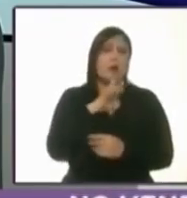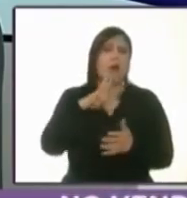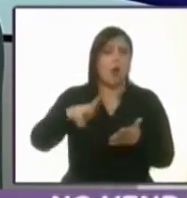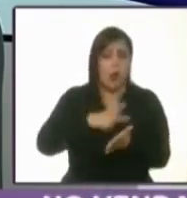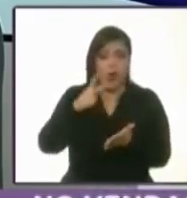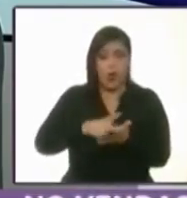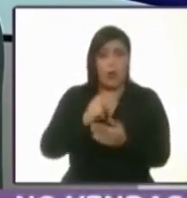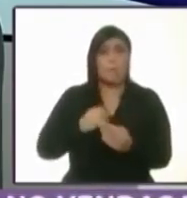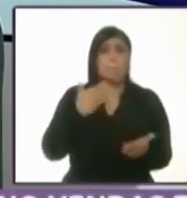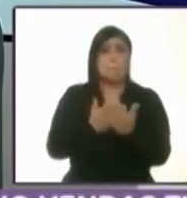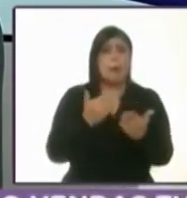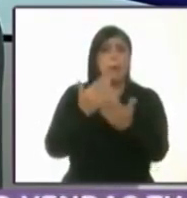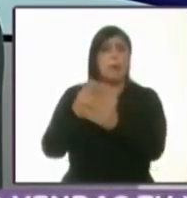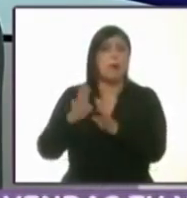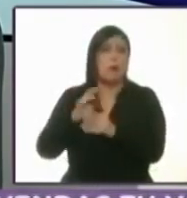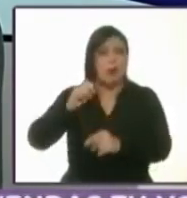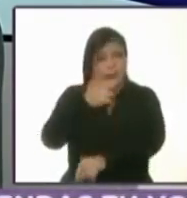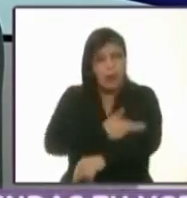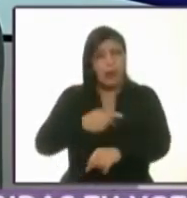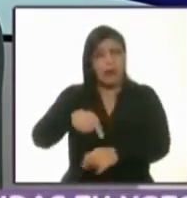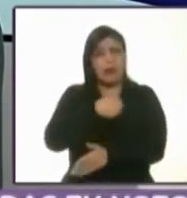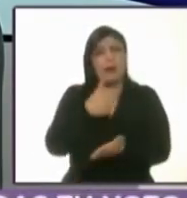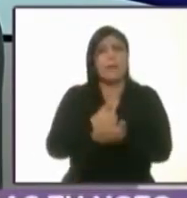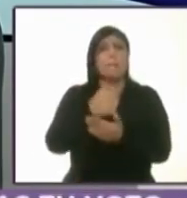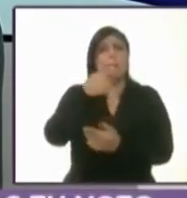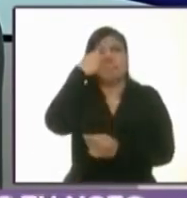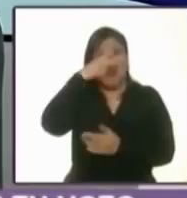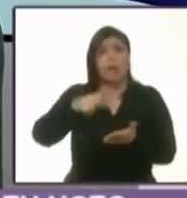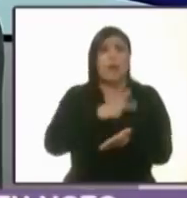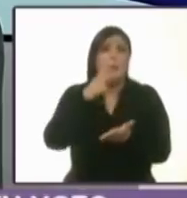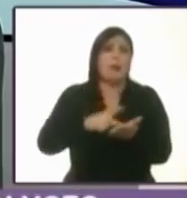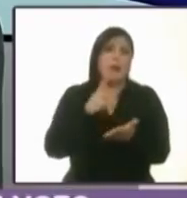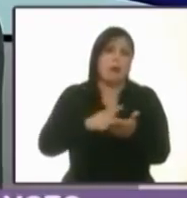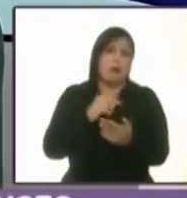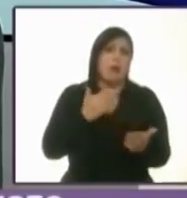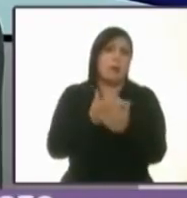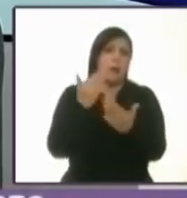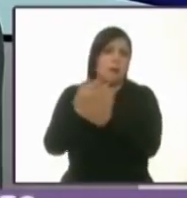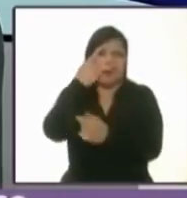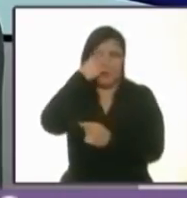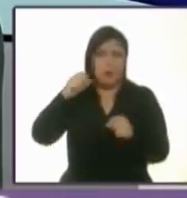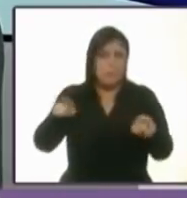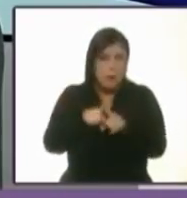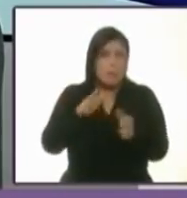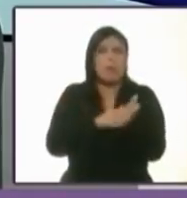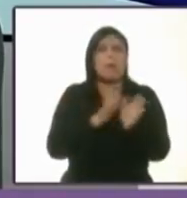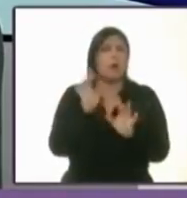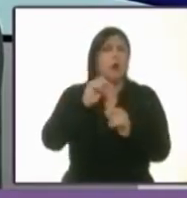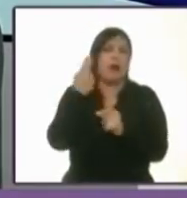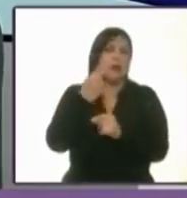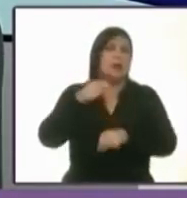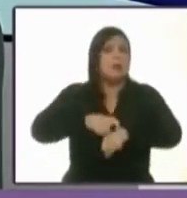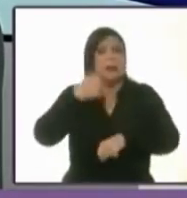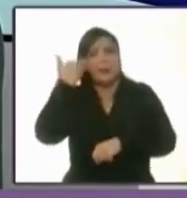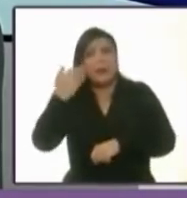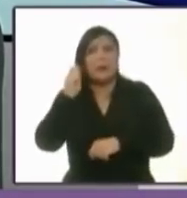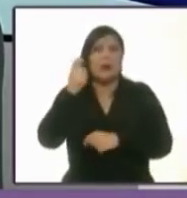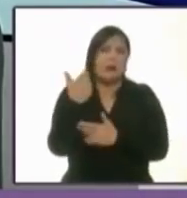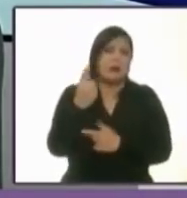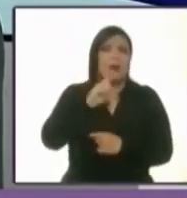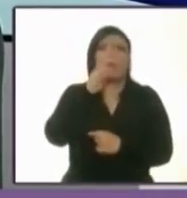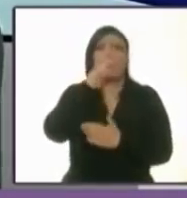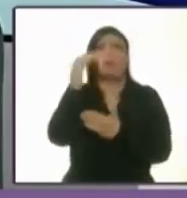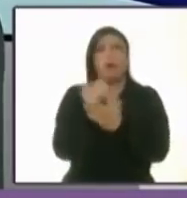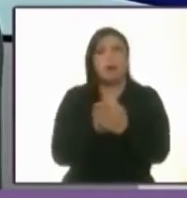documentos cada vez que se realiza un trámite en la Ciudad de México. Esto nos implica tiempo y dinero a todos los ciudadanos. Con